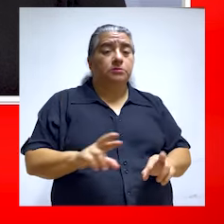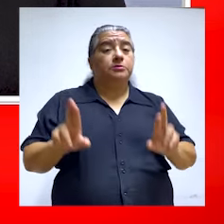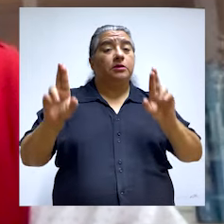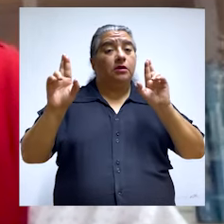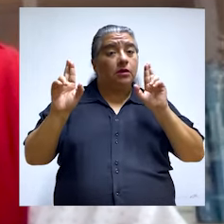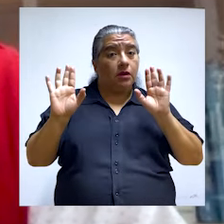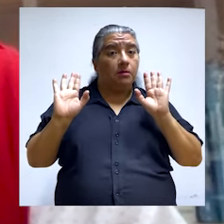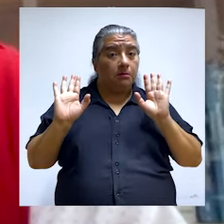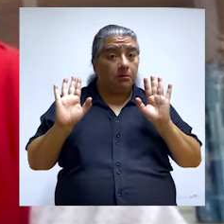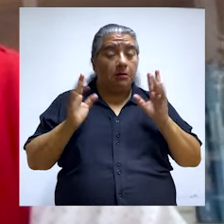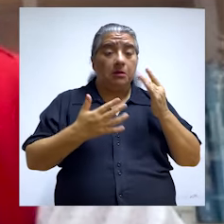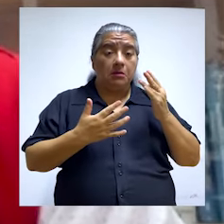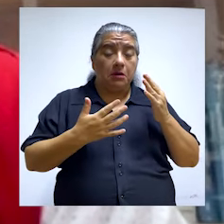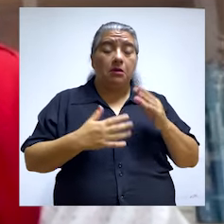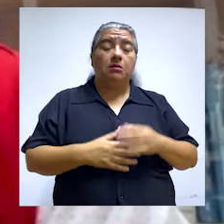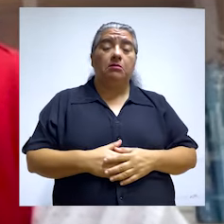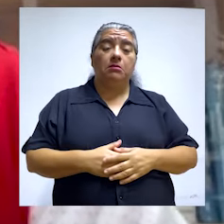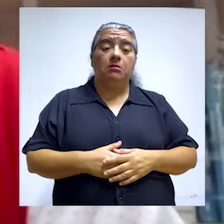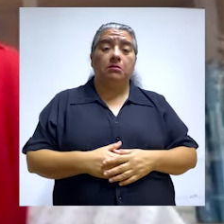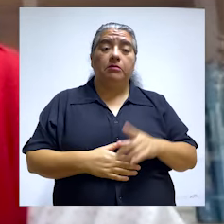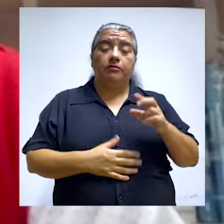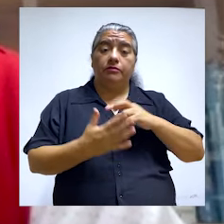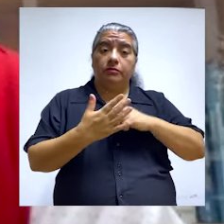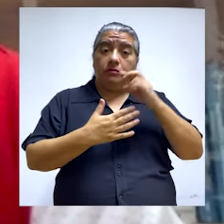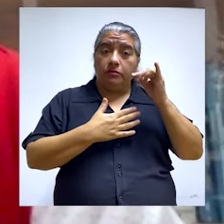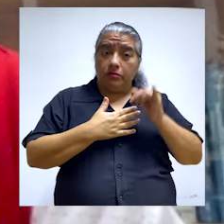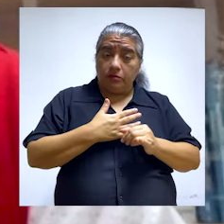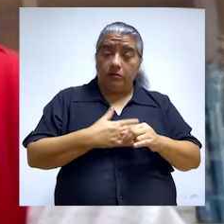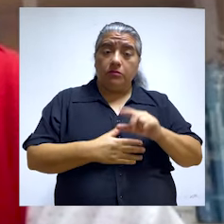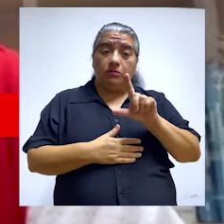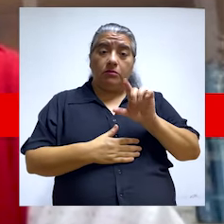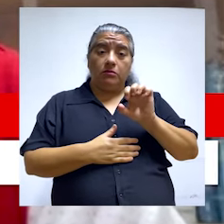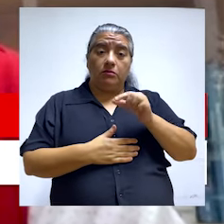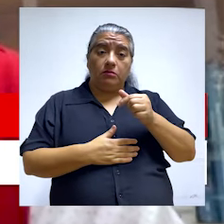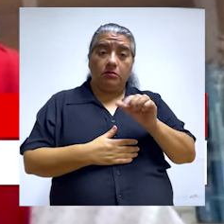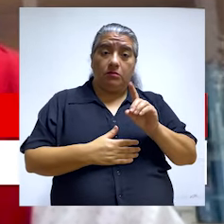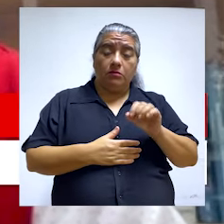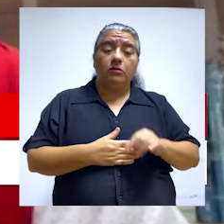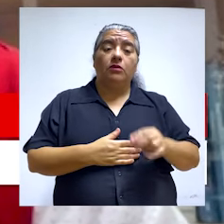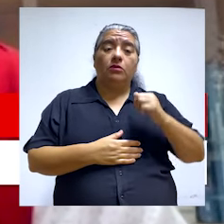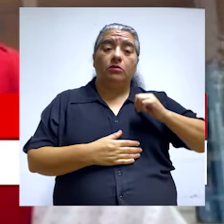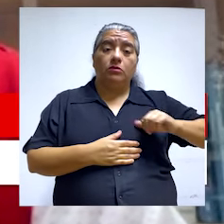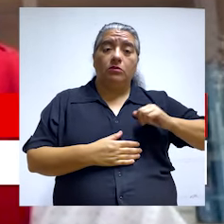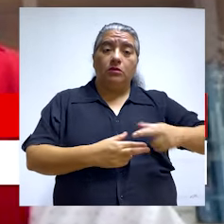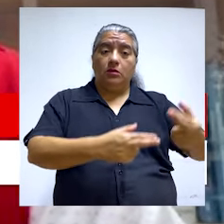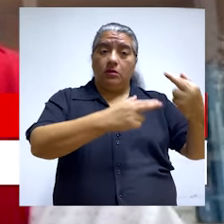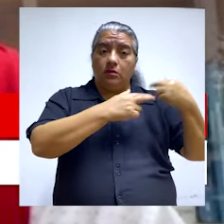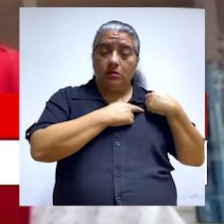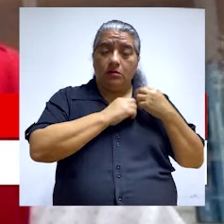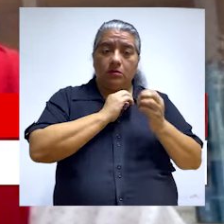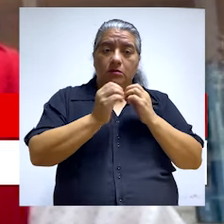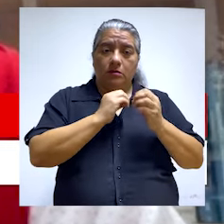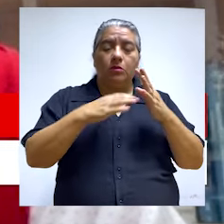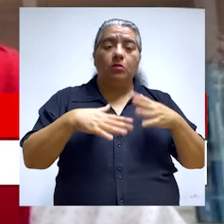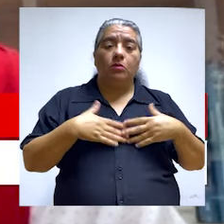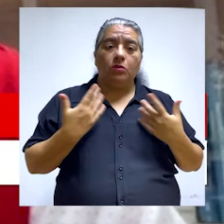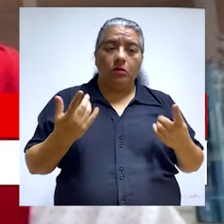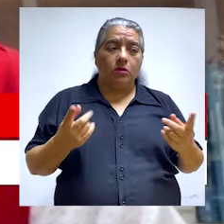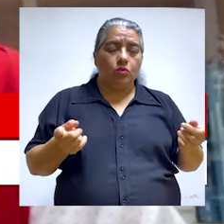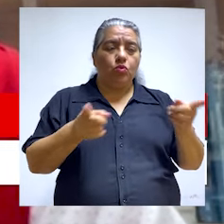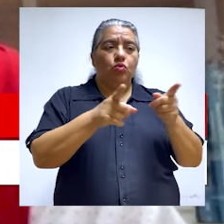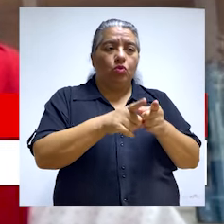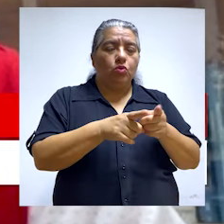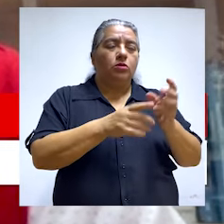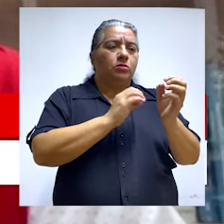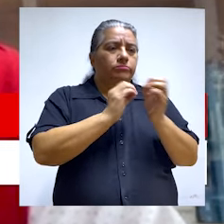que faltan? Esperamos que dentro de la gestión pública, el proyecto especial legado y la municipalidad, quienes están a cargo del mantenimiento,